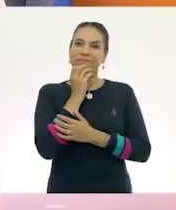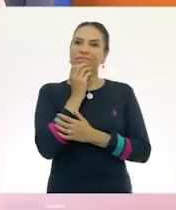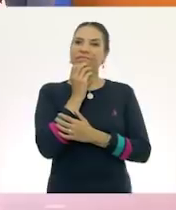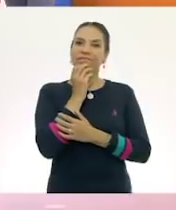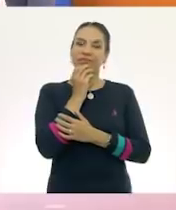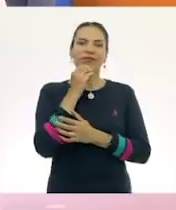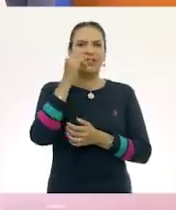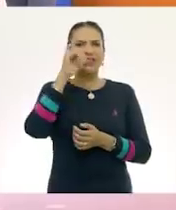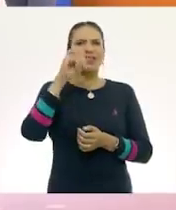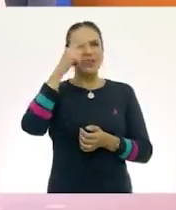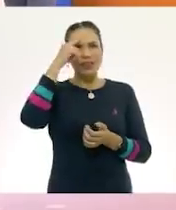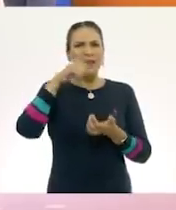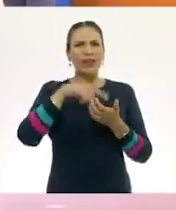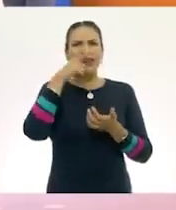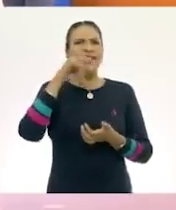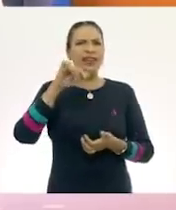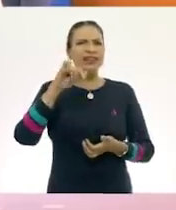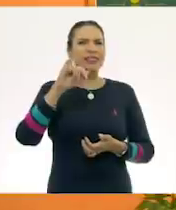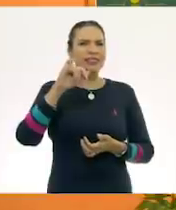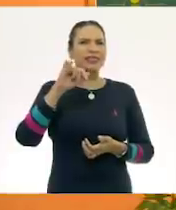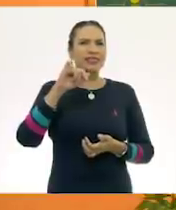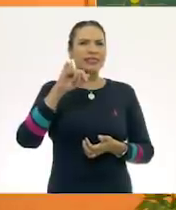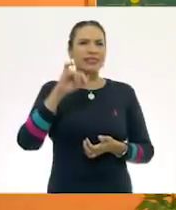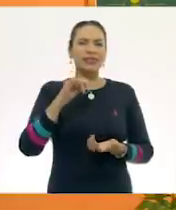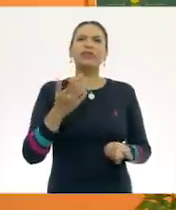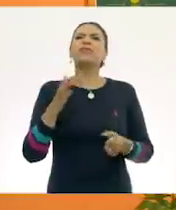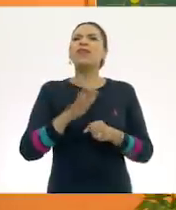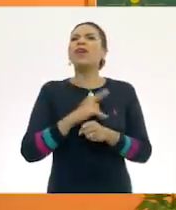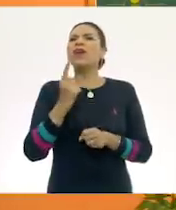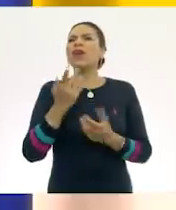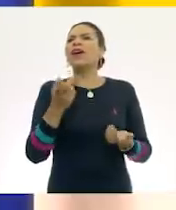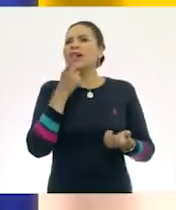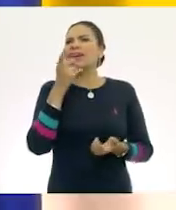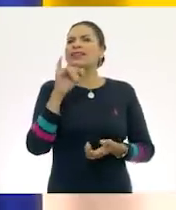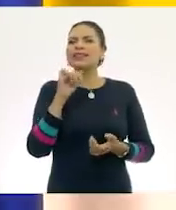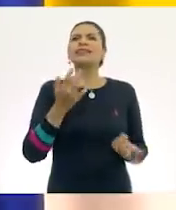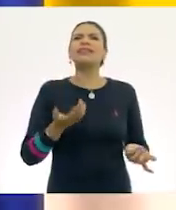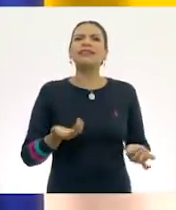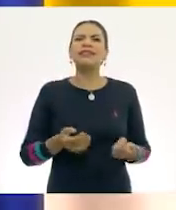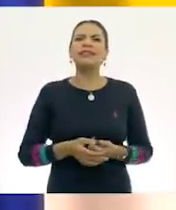Sí, creo que dicen que sí, ¿verdad? ¿Por dicen que sí? ¿Por qué? ¿Por qué dicen que sí?